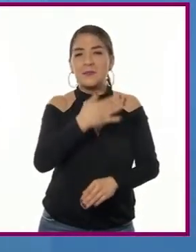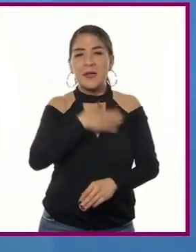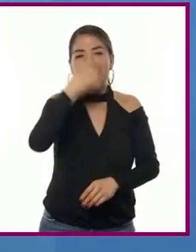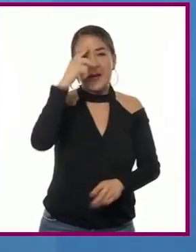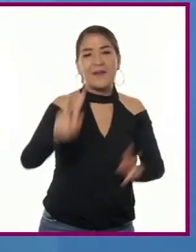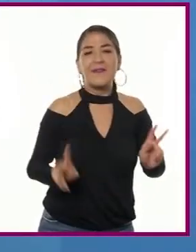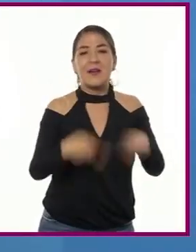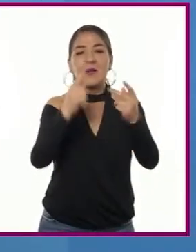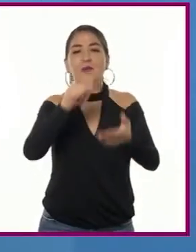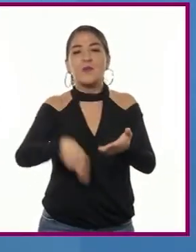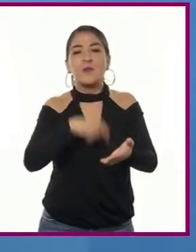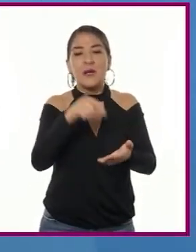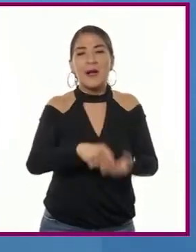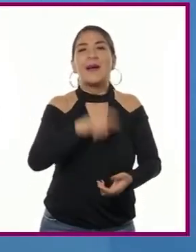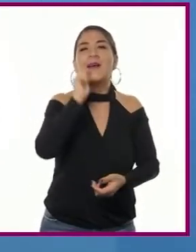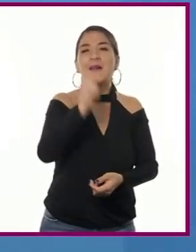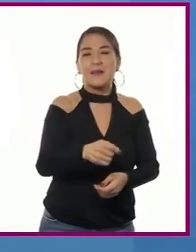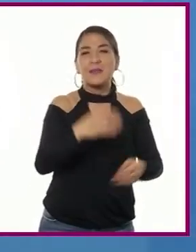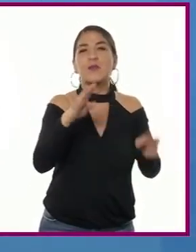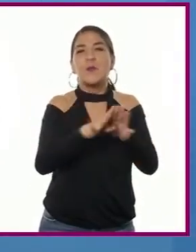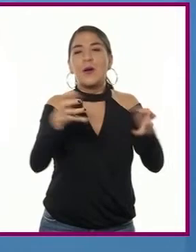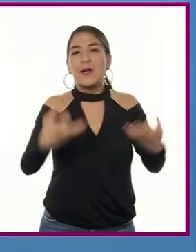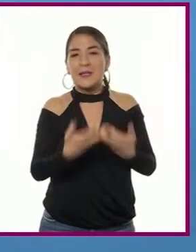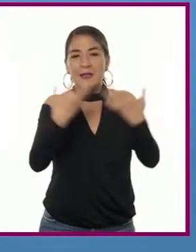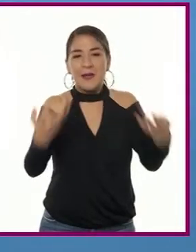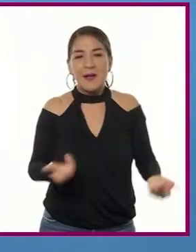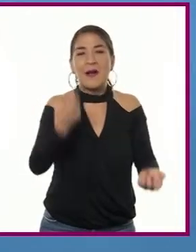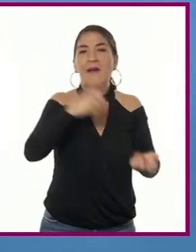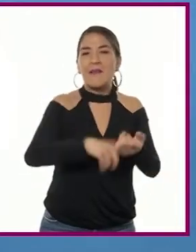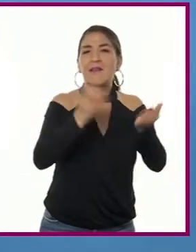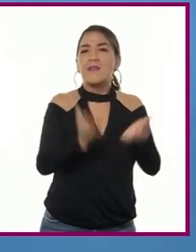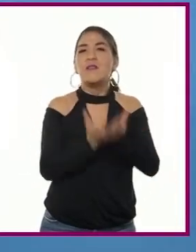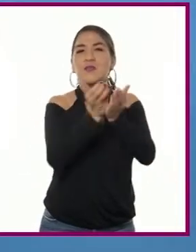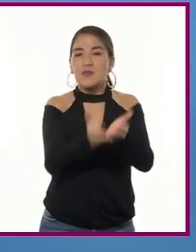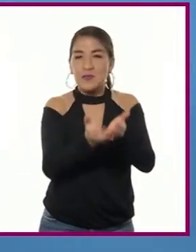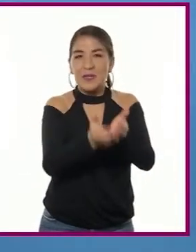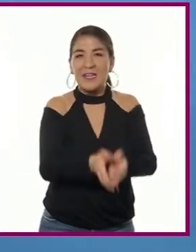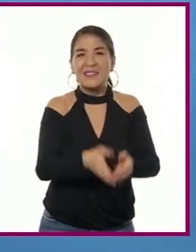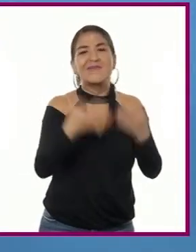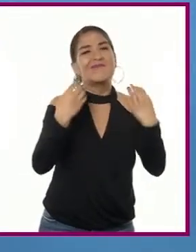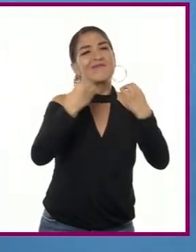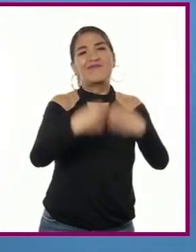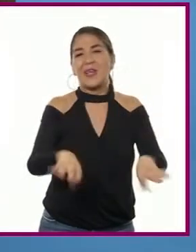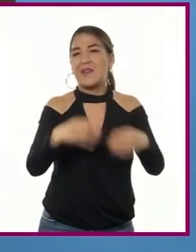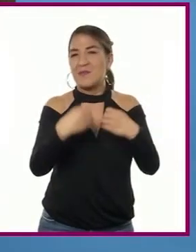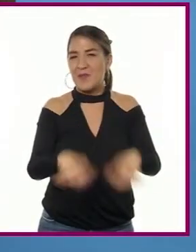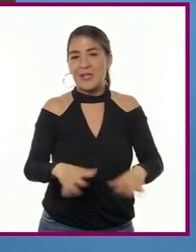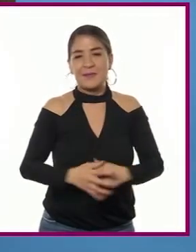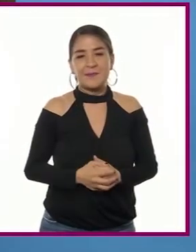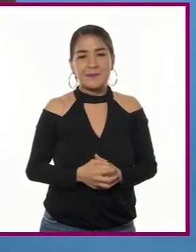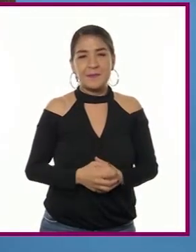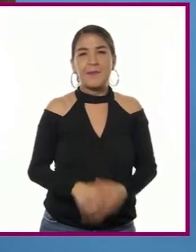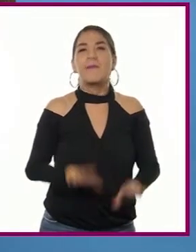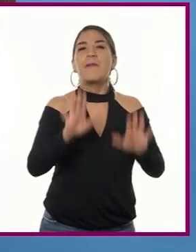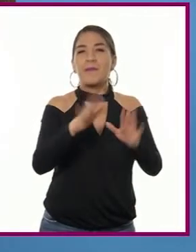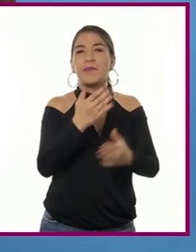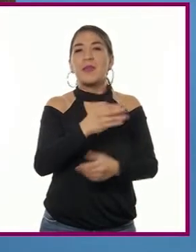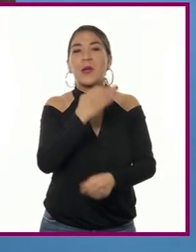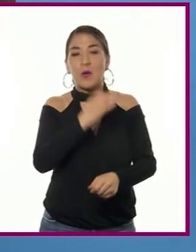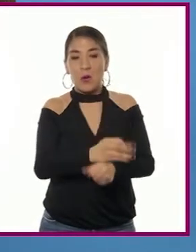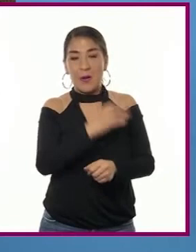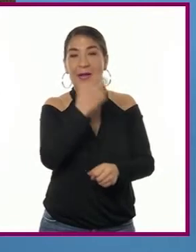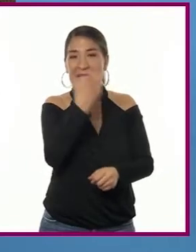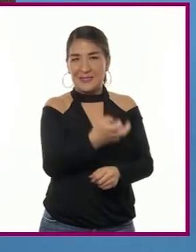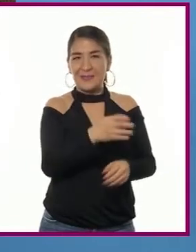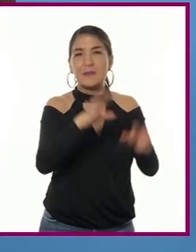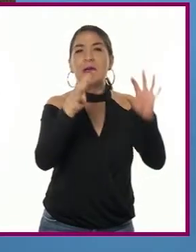comercio cerrado entre metrópoli y terrenos ultramarinos comenzaba a resquebrajarse. Ahora bien, una vez que Felipe